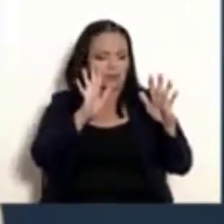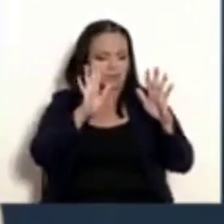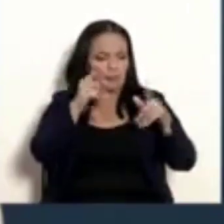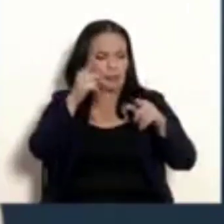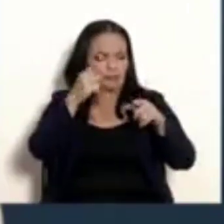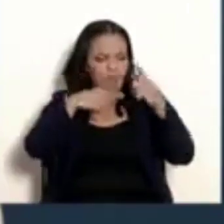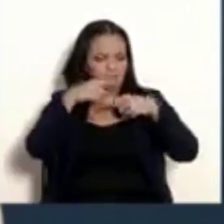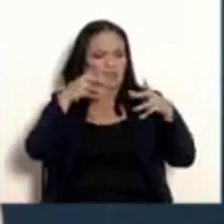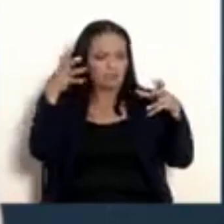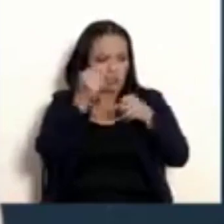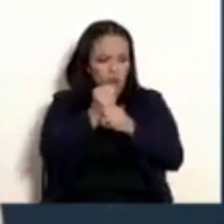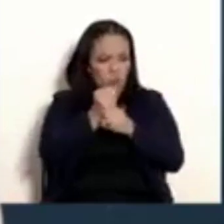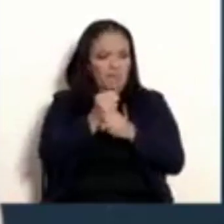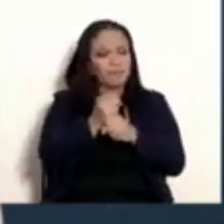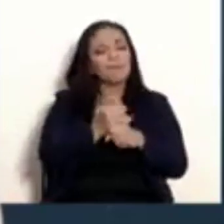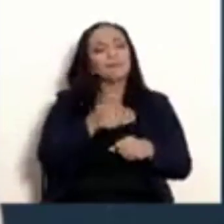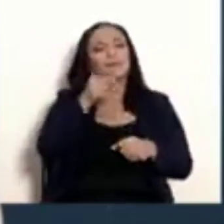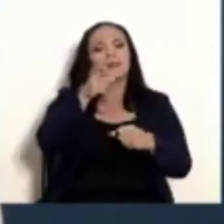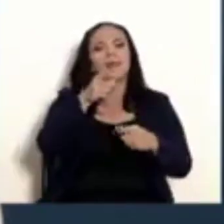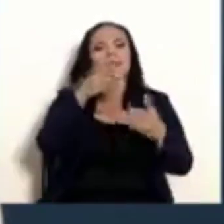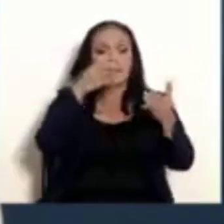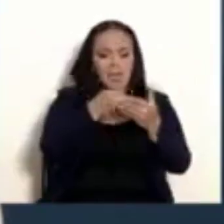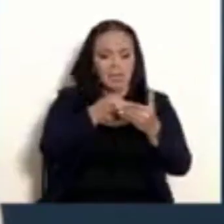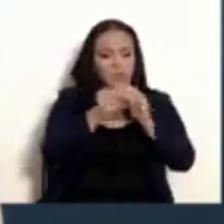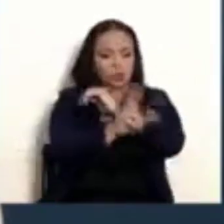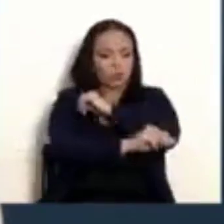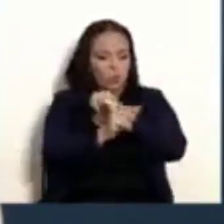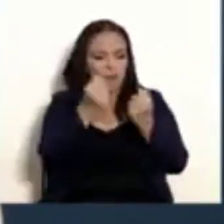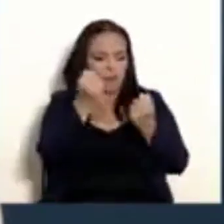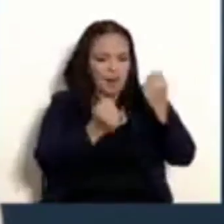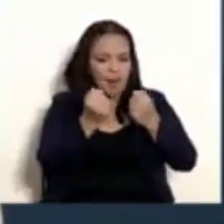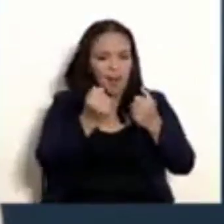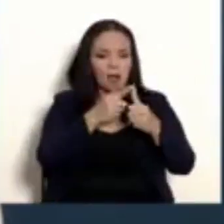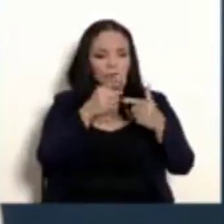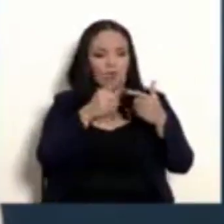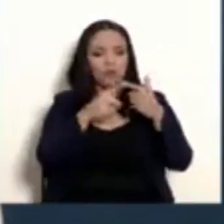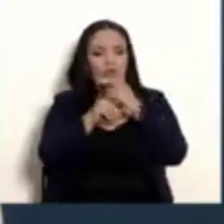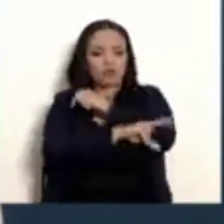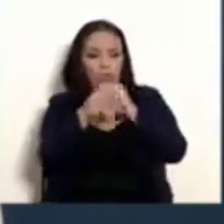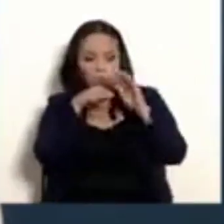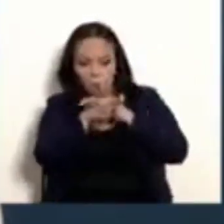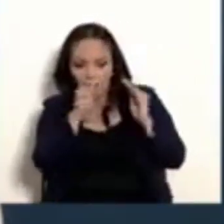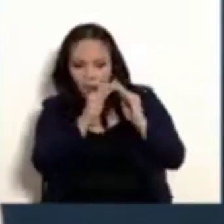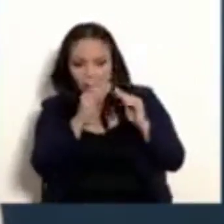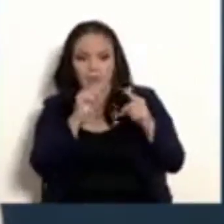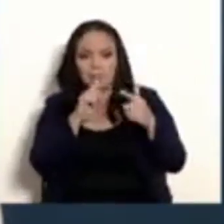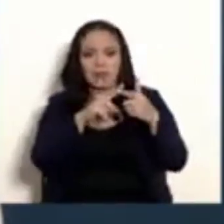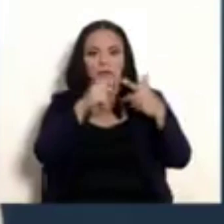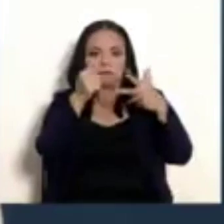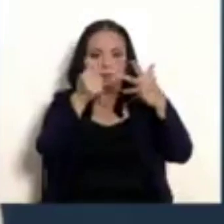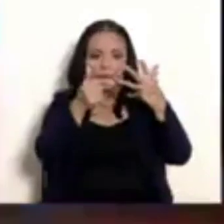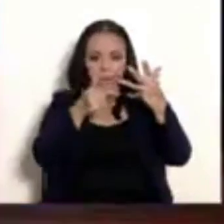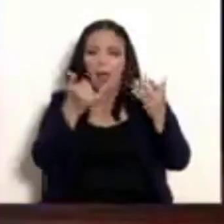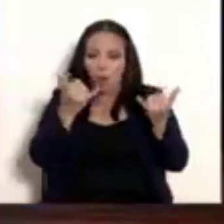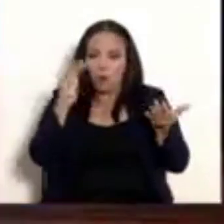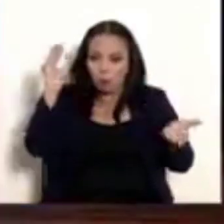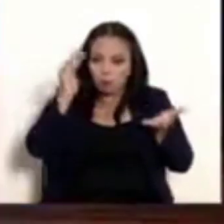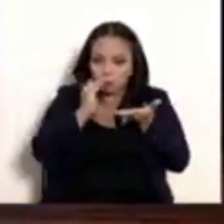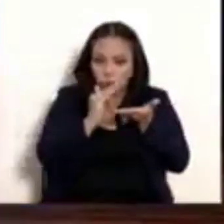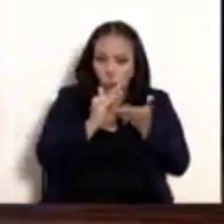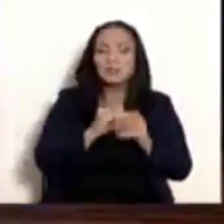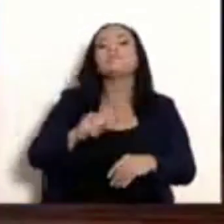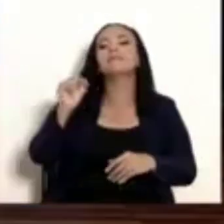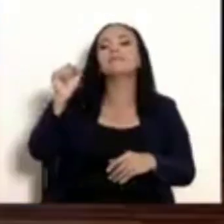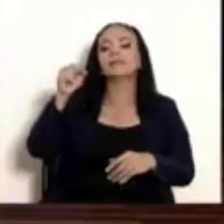Los delitos contra la propiedad, robo de carros, casas, ese tipo de cosas, van bajando. Sí, señor, a escala